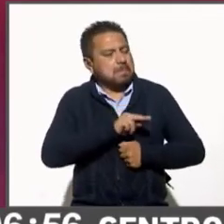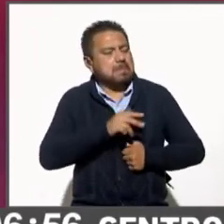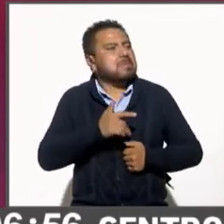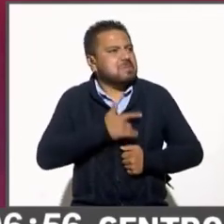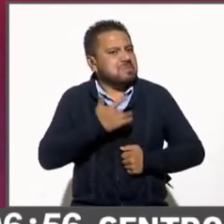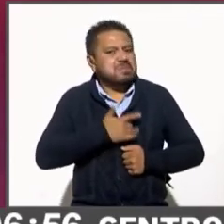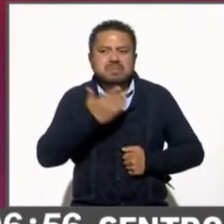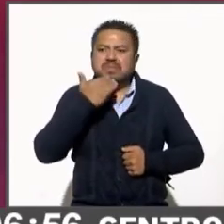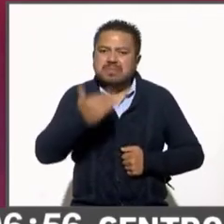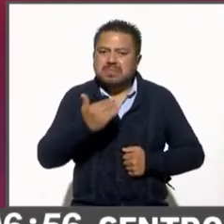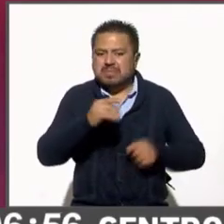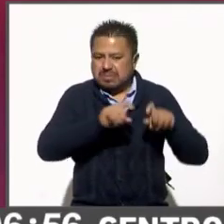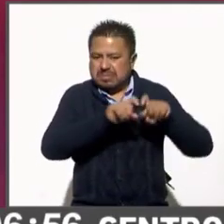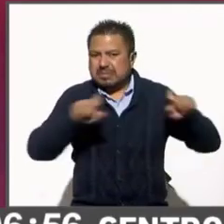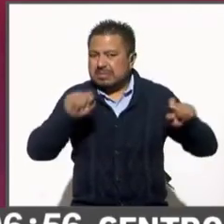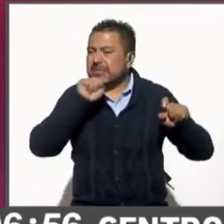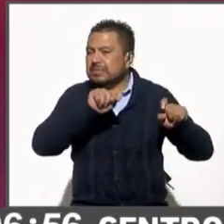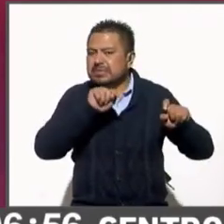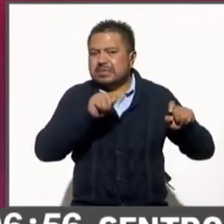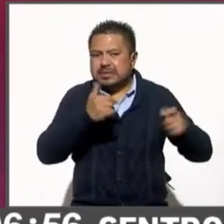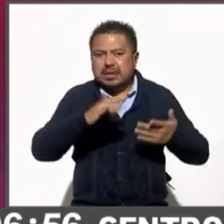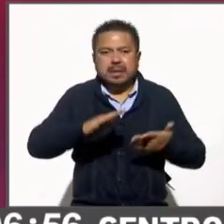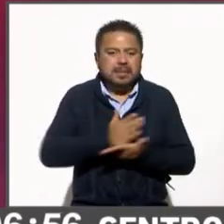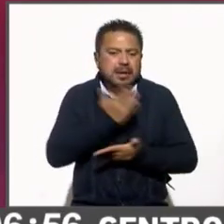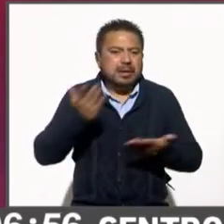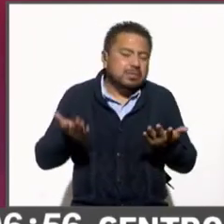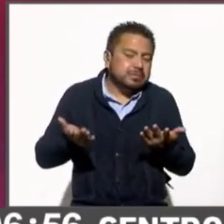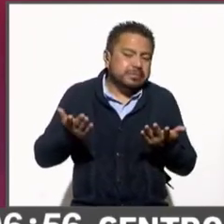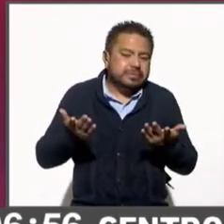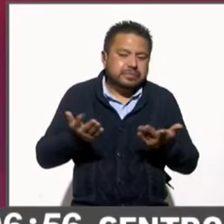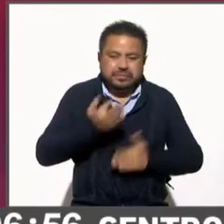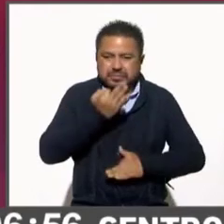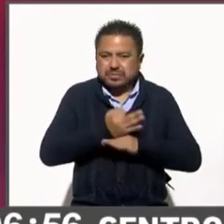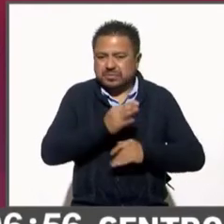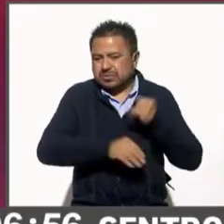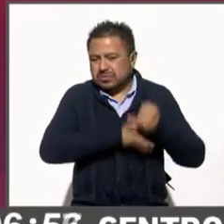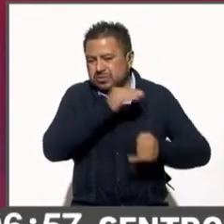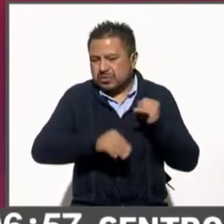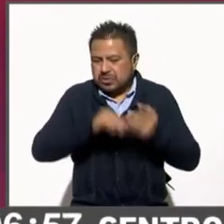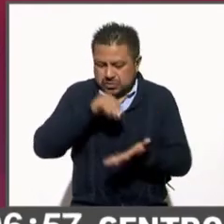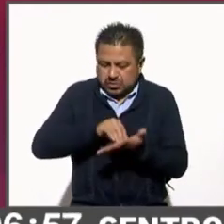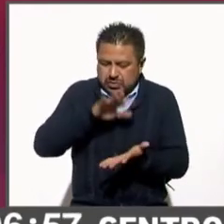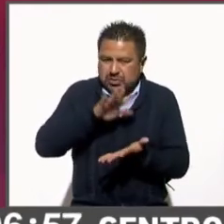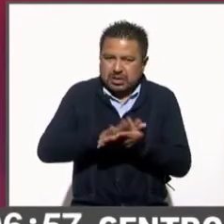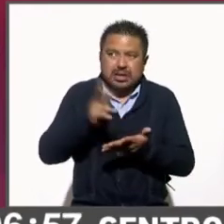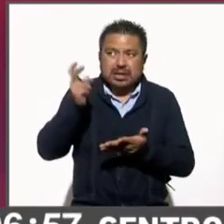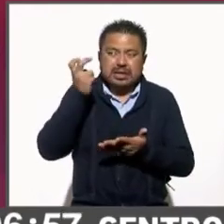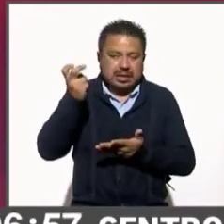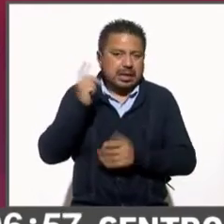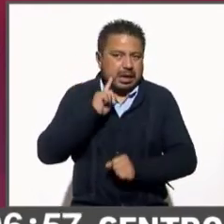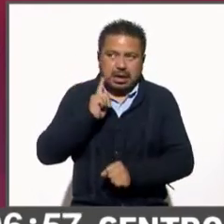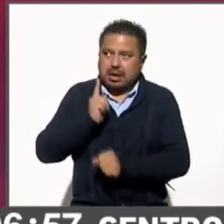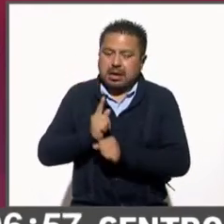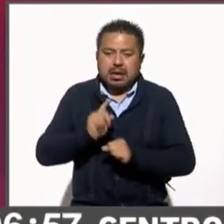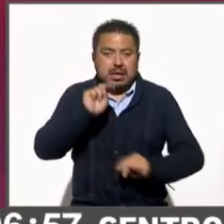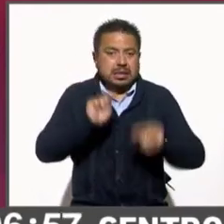renglón. Y pues en nuestro último registro, aquí ya tenemos niveles de